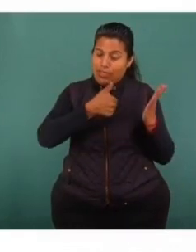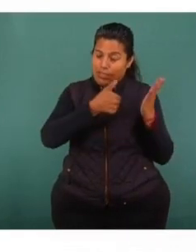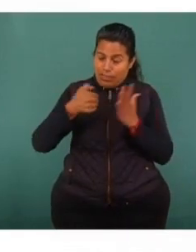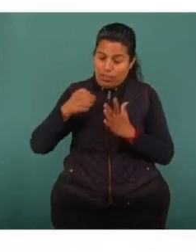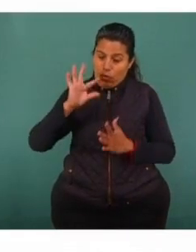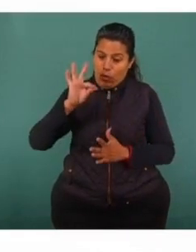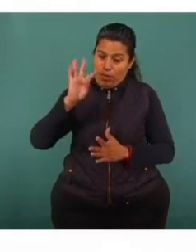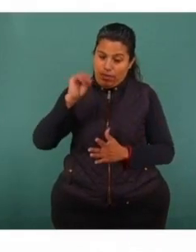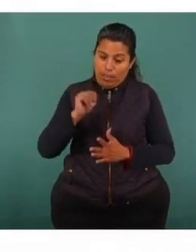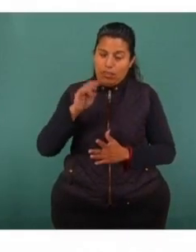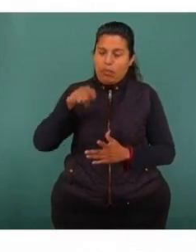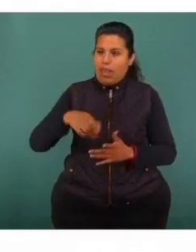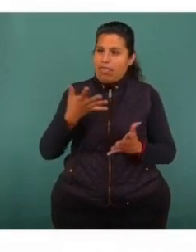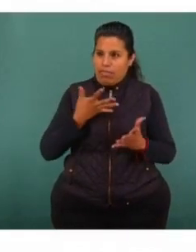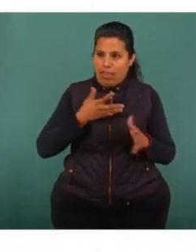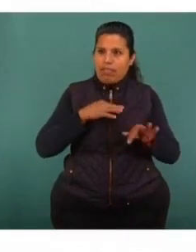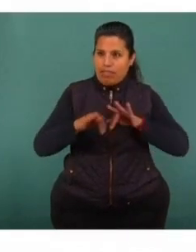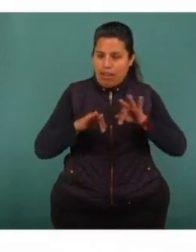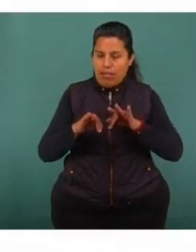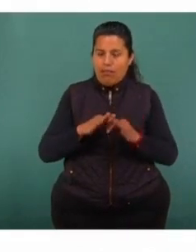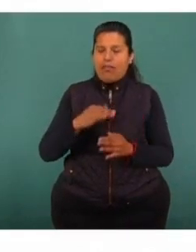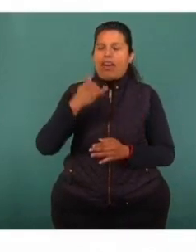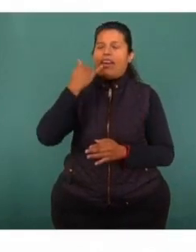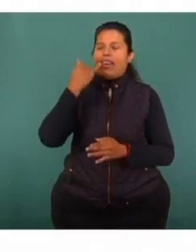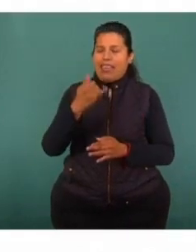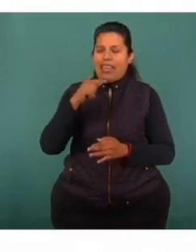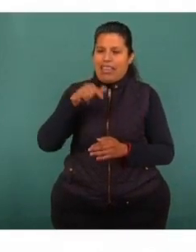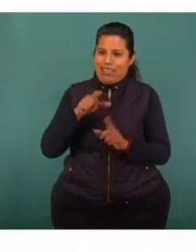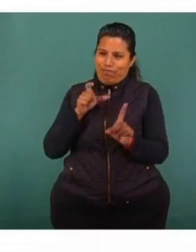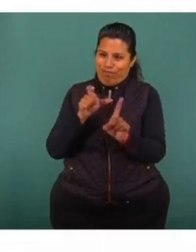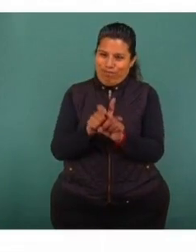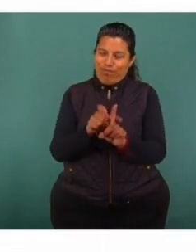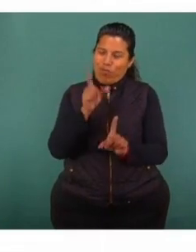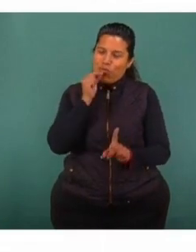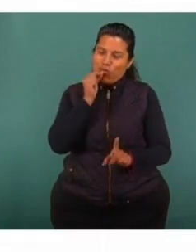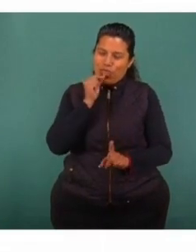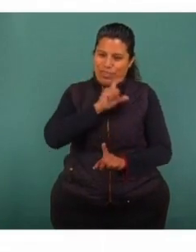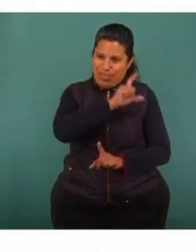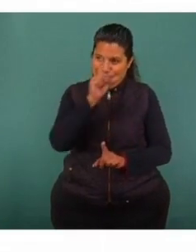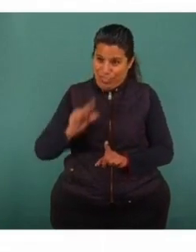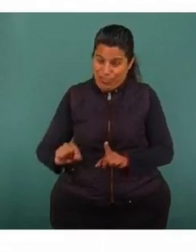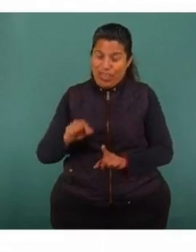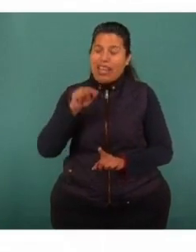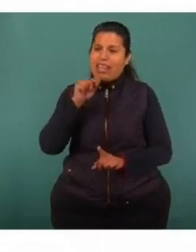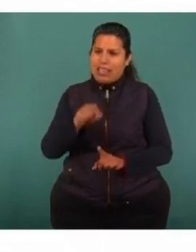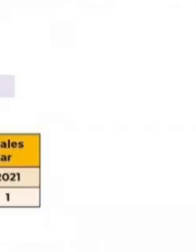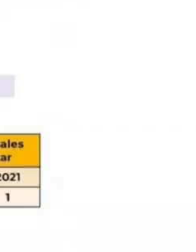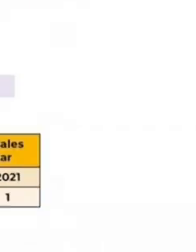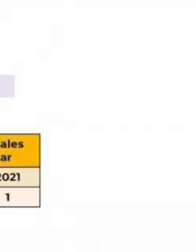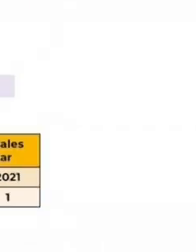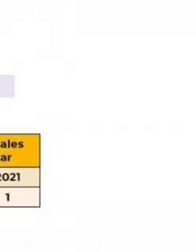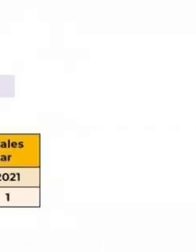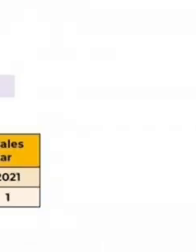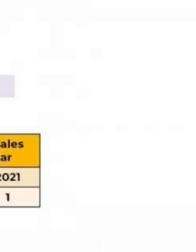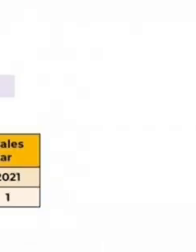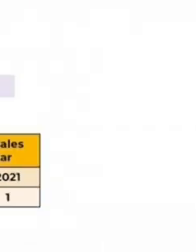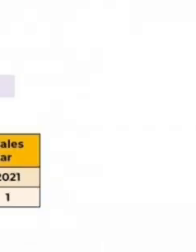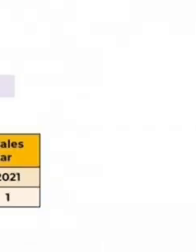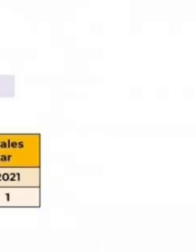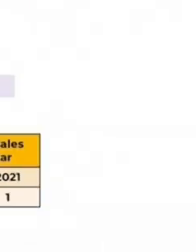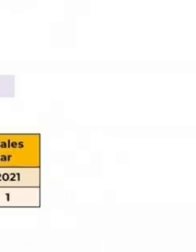que están operando. La Guardia Nacional, dos mil, mil 600 operando. Y entre la policía estatal y